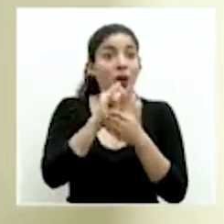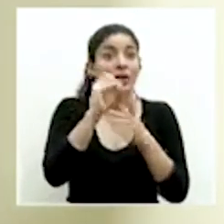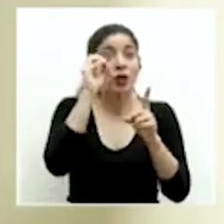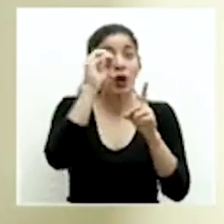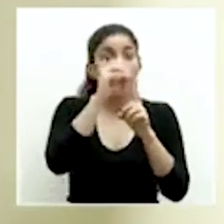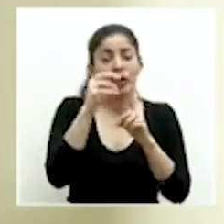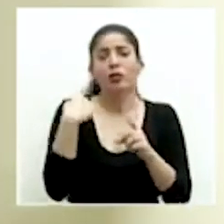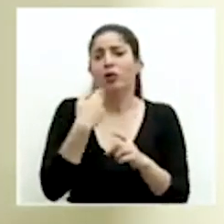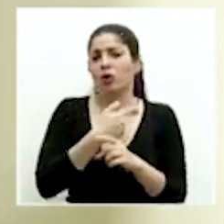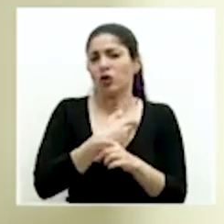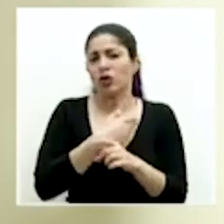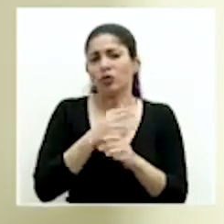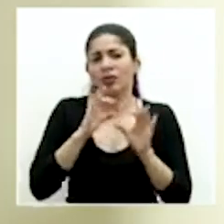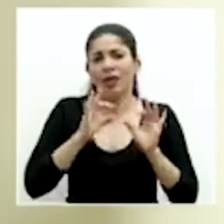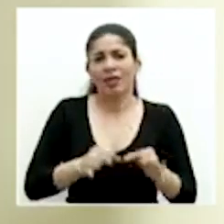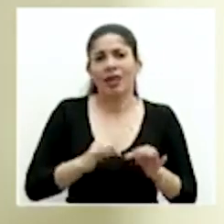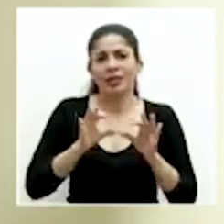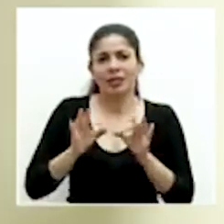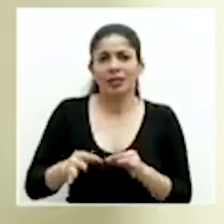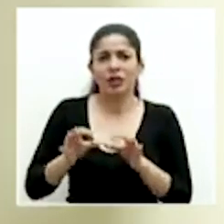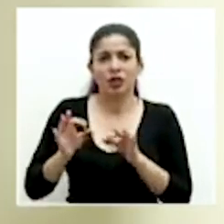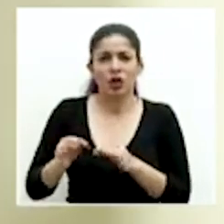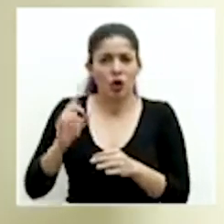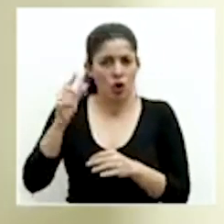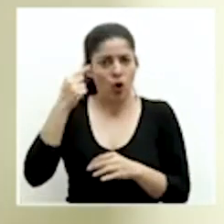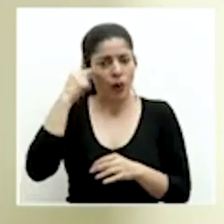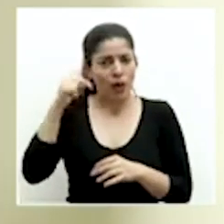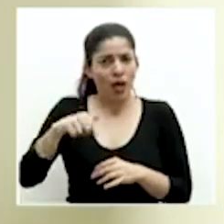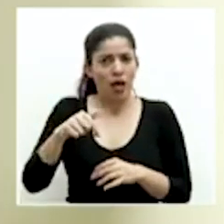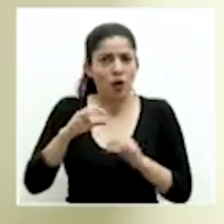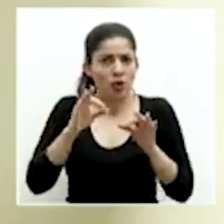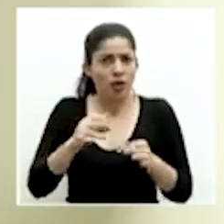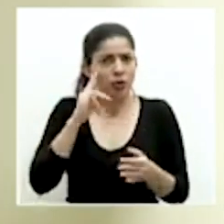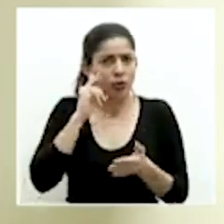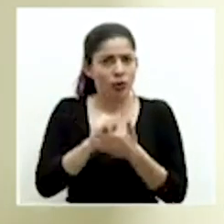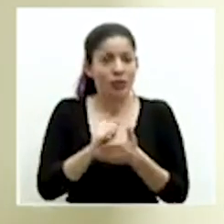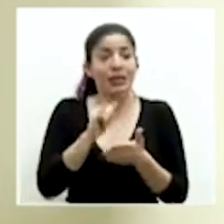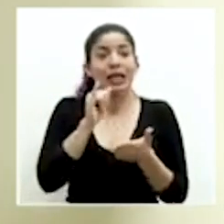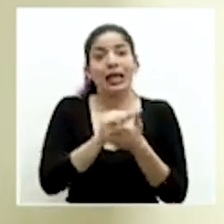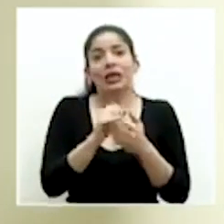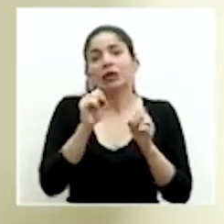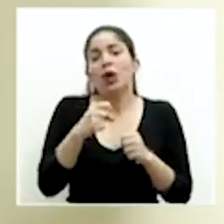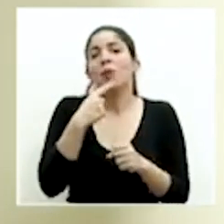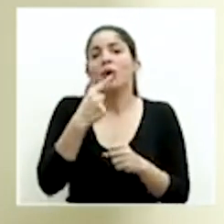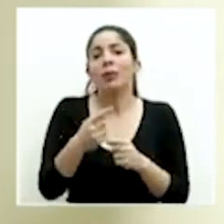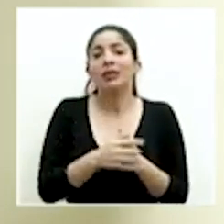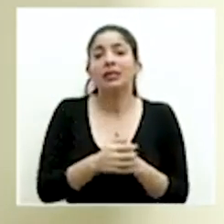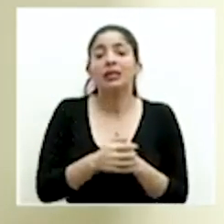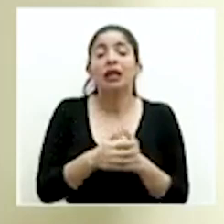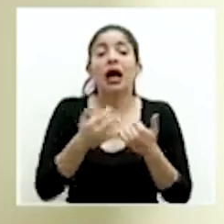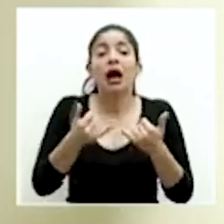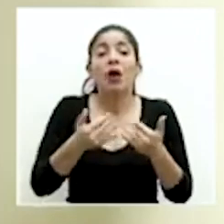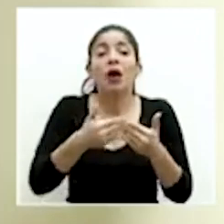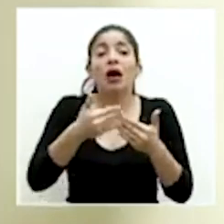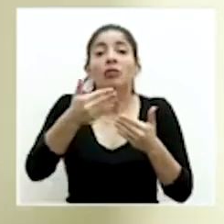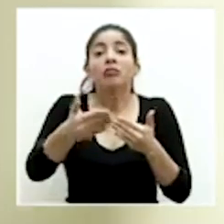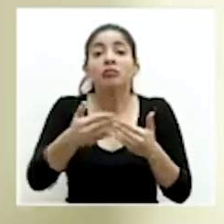es que hemos hecho y tomado todas las acciones como gobierno y eso es lo que le puedo mencionar. O sea, ya las